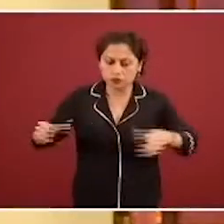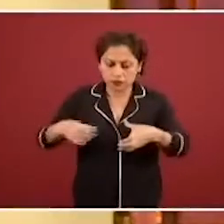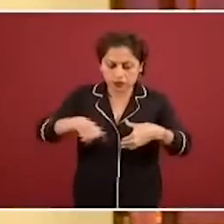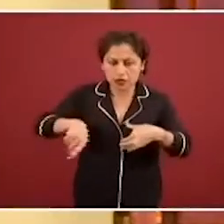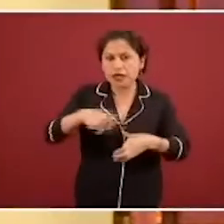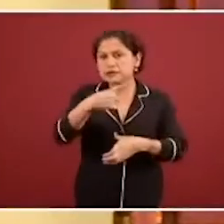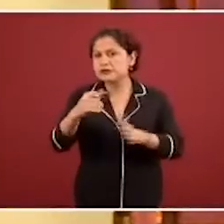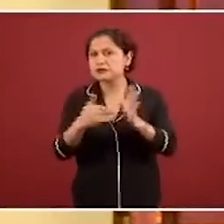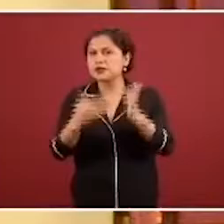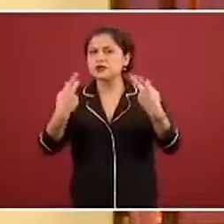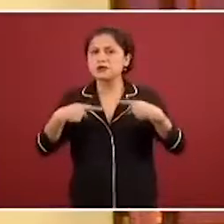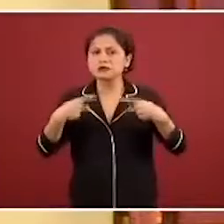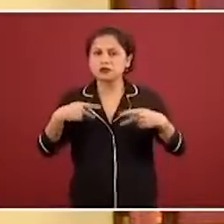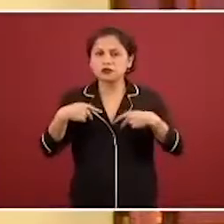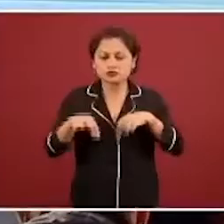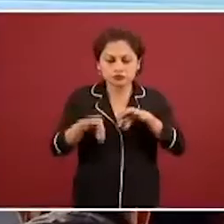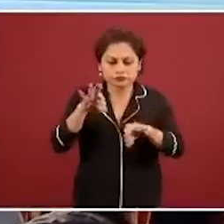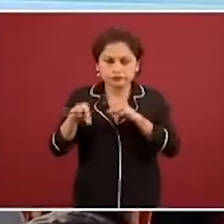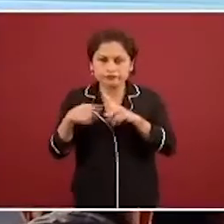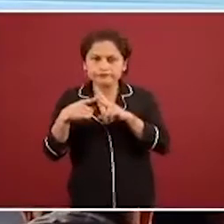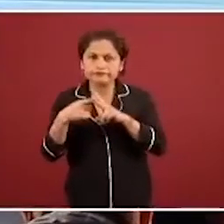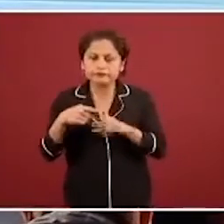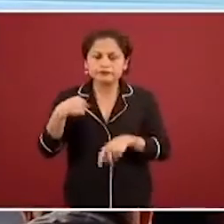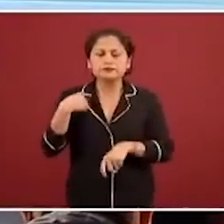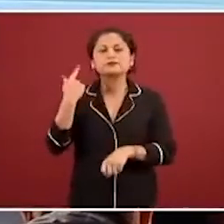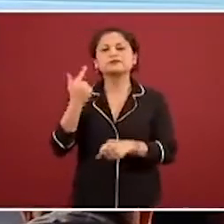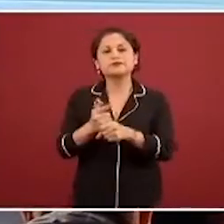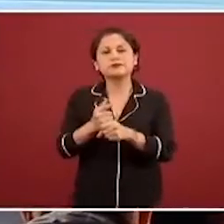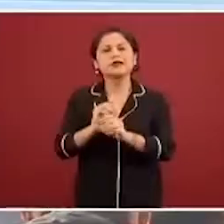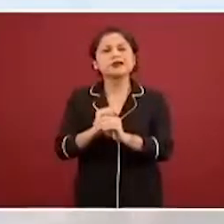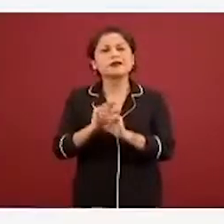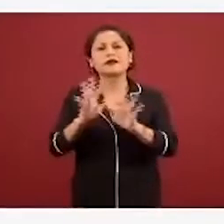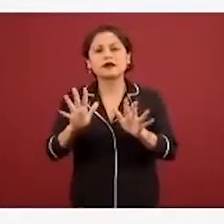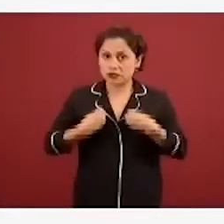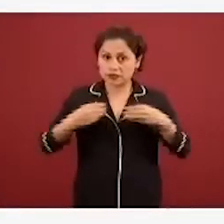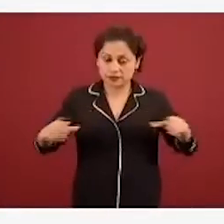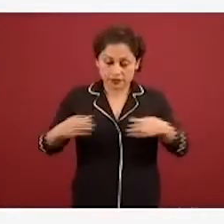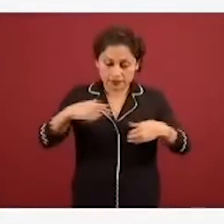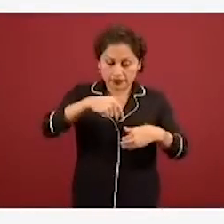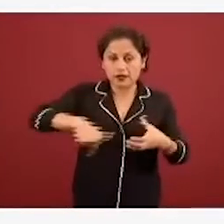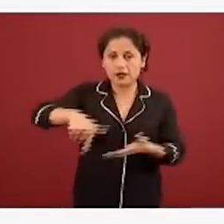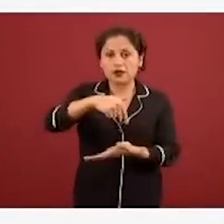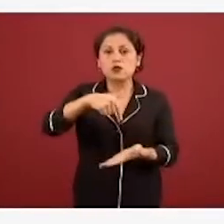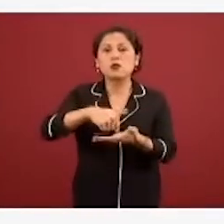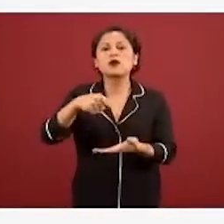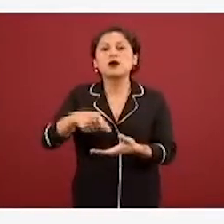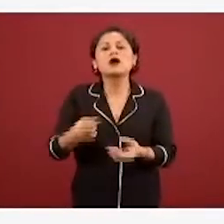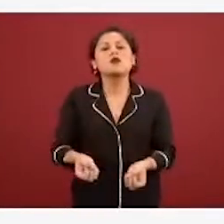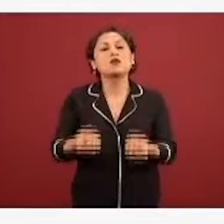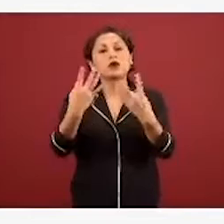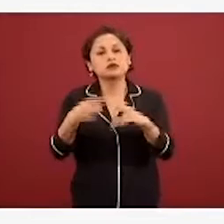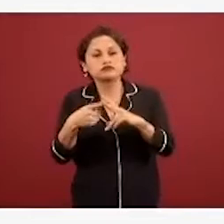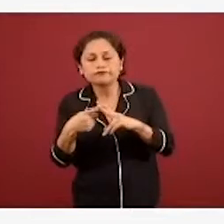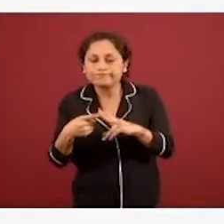confirmados de COVID-19, según la Dirección General de Epidemiología. Sin embargo, a estas cifras sería necesario anexarle los casos que no han sido